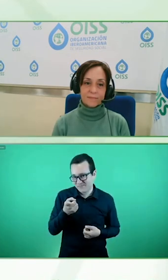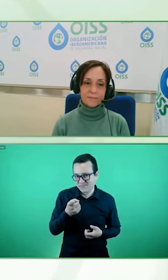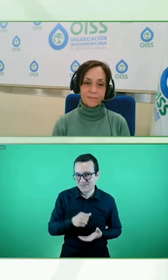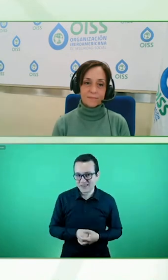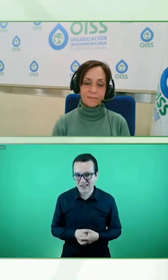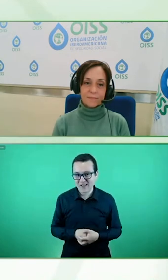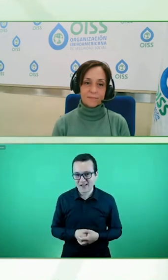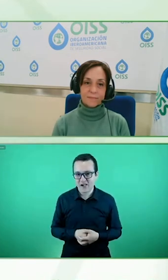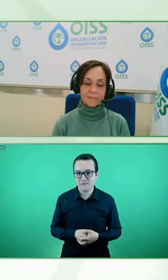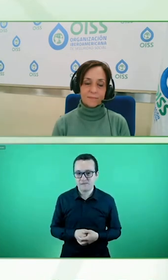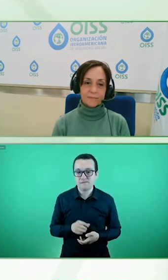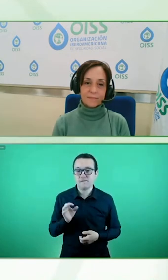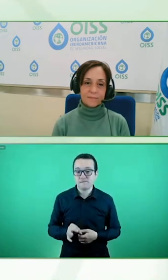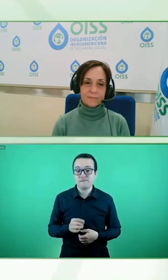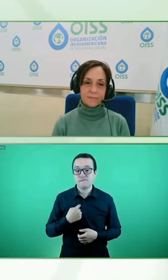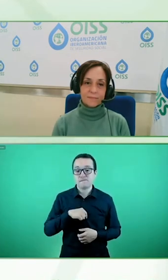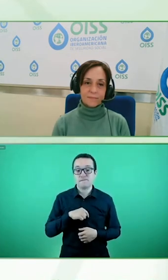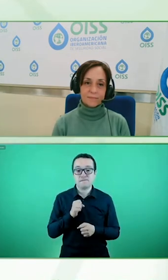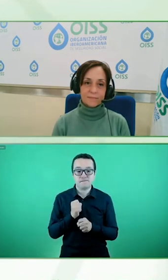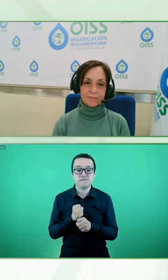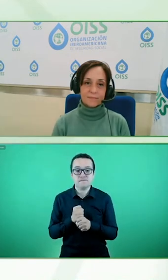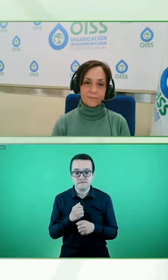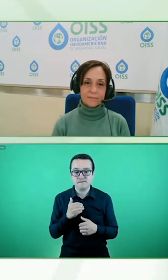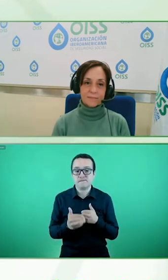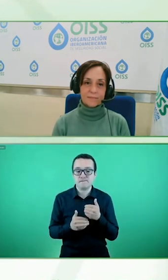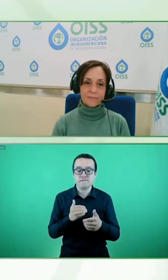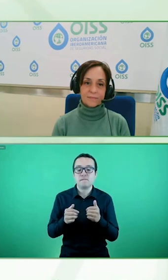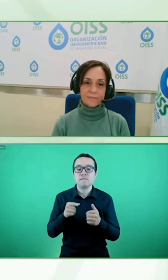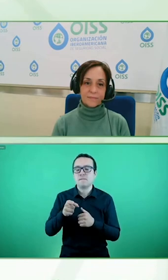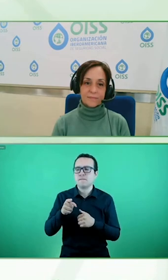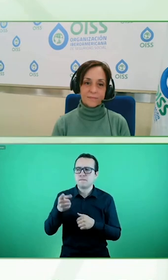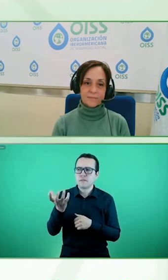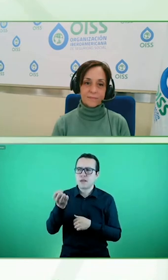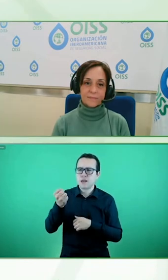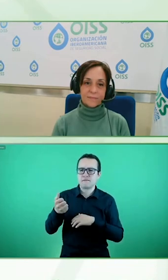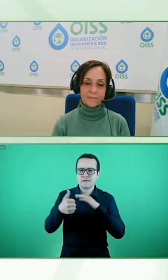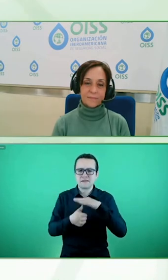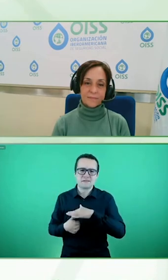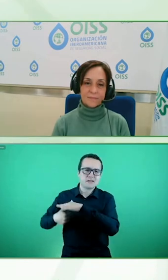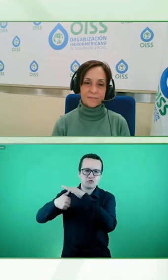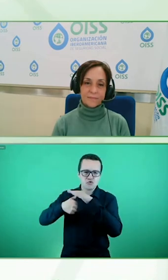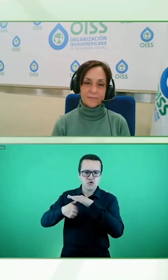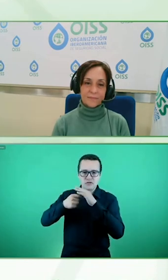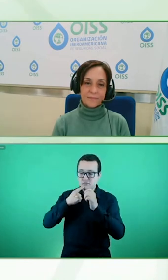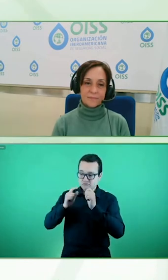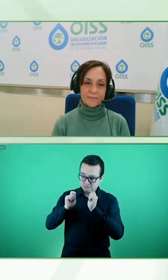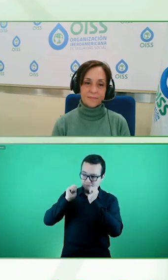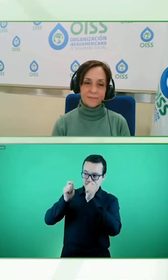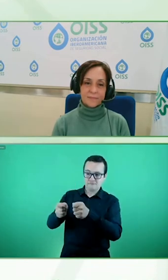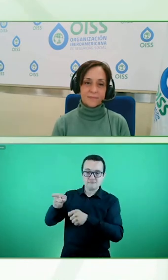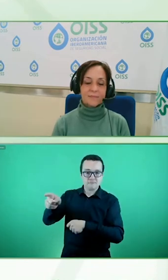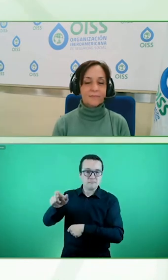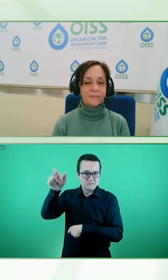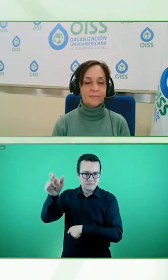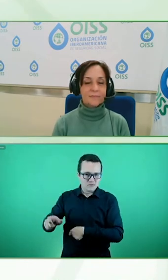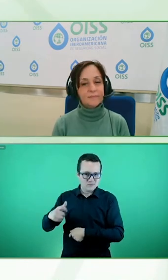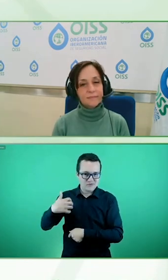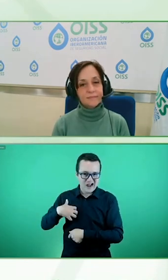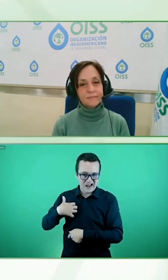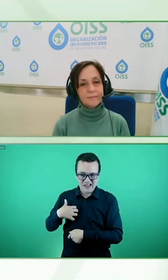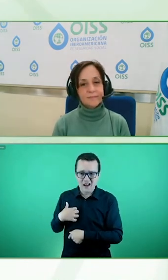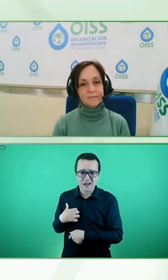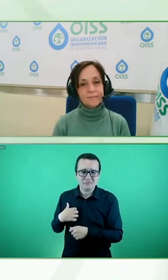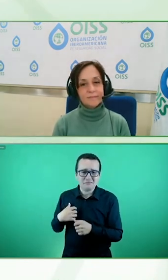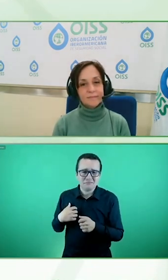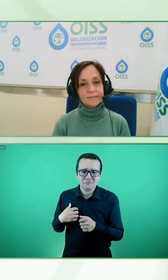tenía una una directora que decía si no prueban cosas en este caso era en Argentina que significa el 1% de la facturación global